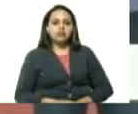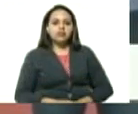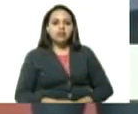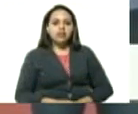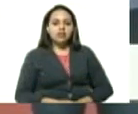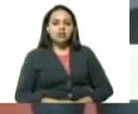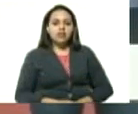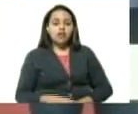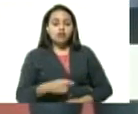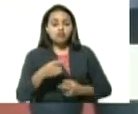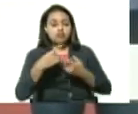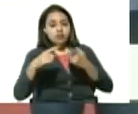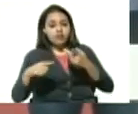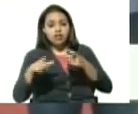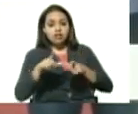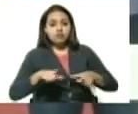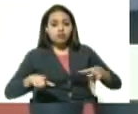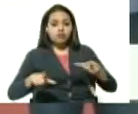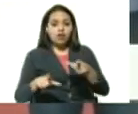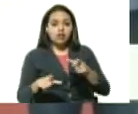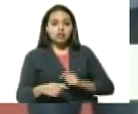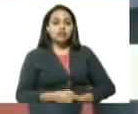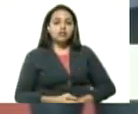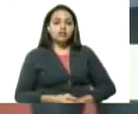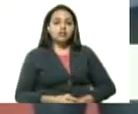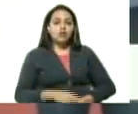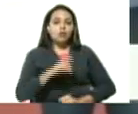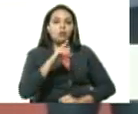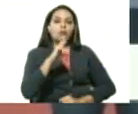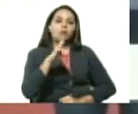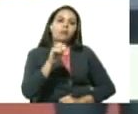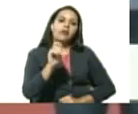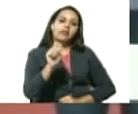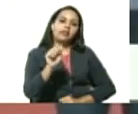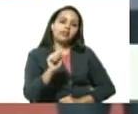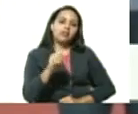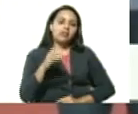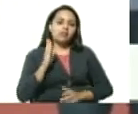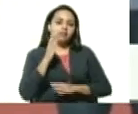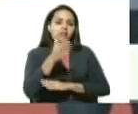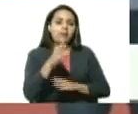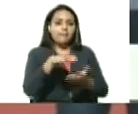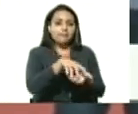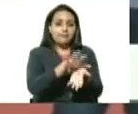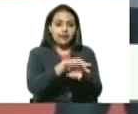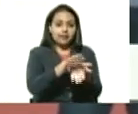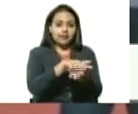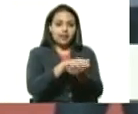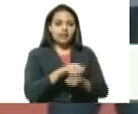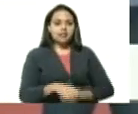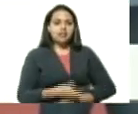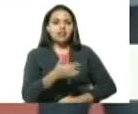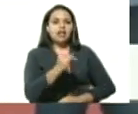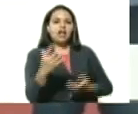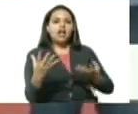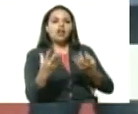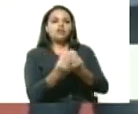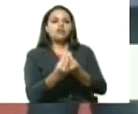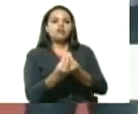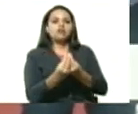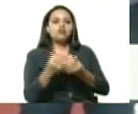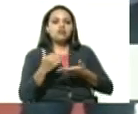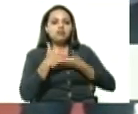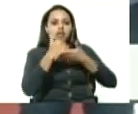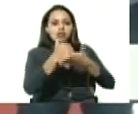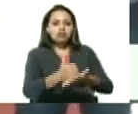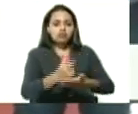Margarita que esta ruta que vamos a nosotros consolidar va a incorporar también un anhelo del pueblo sucrense